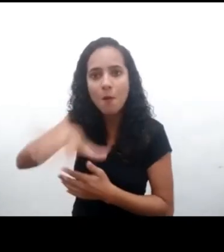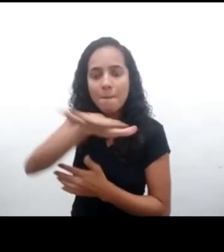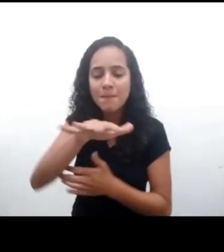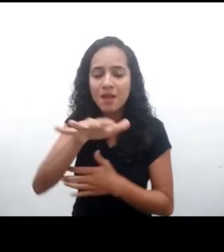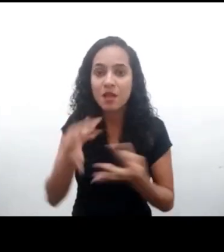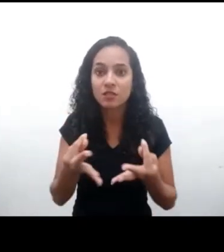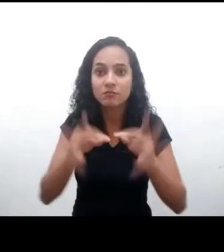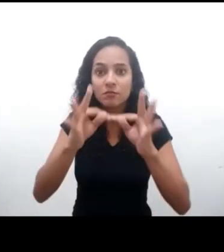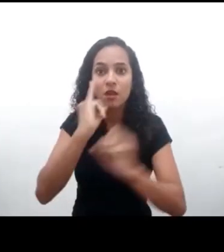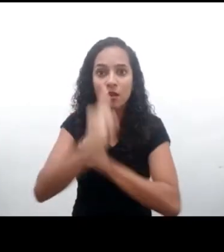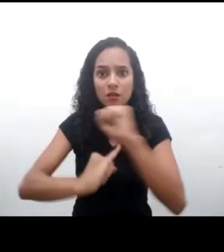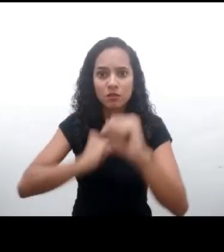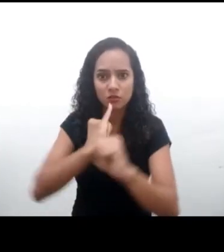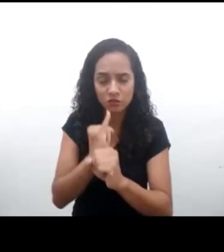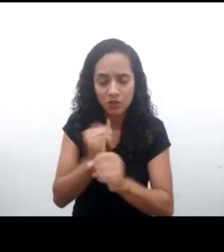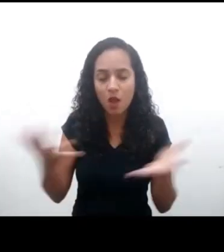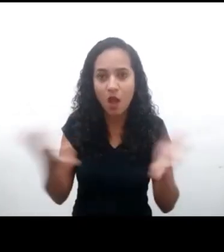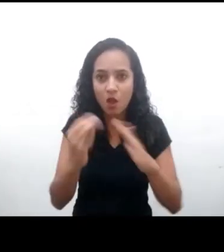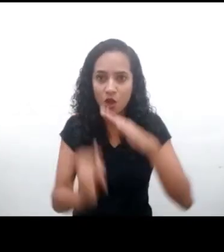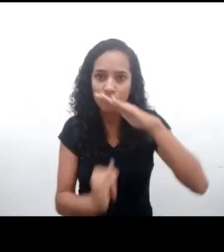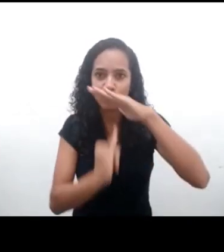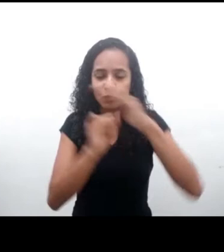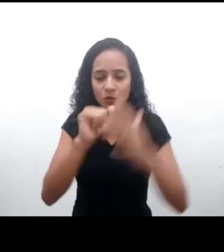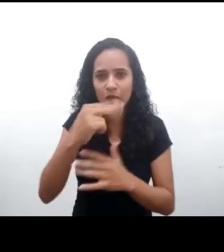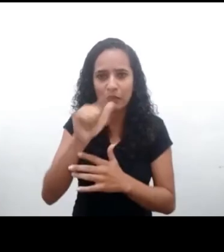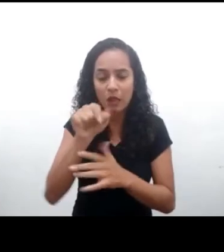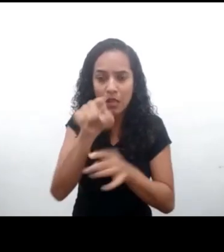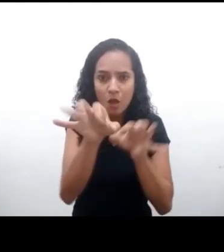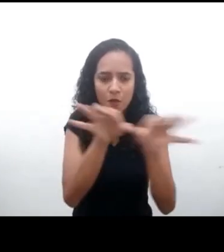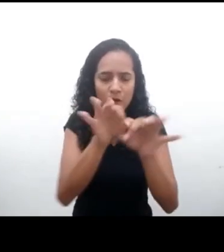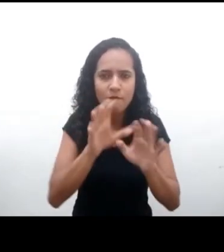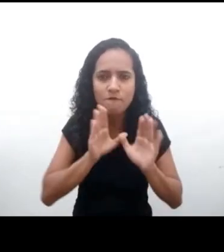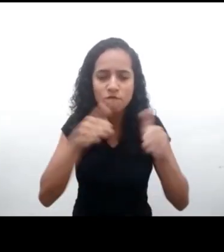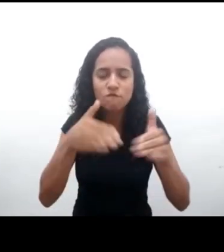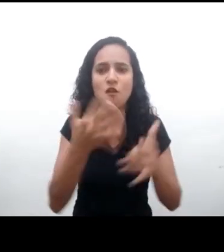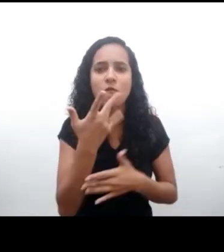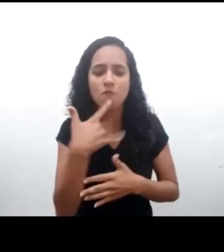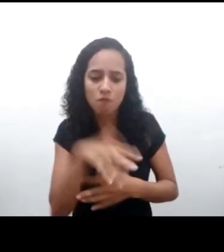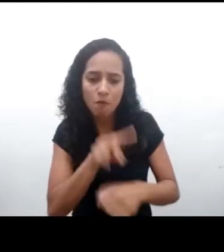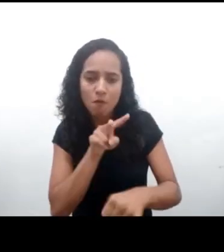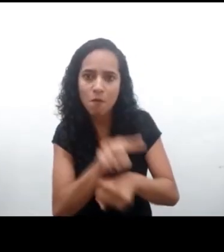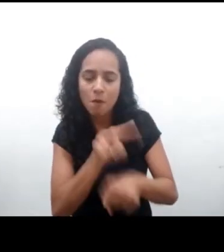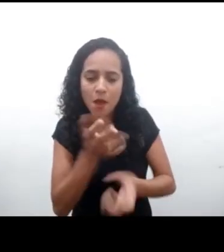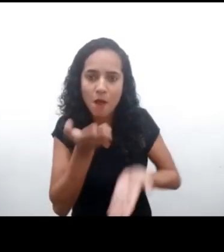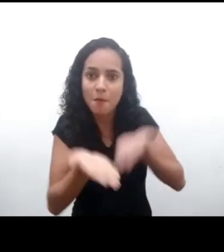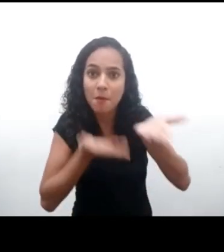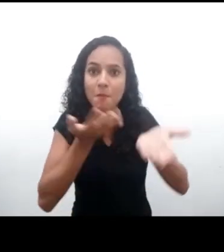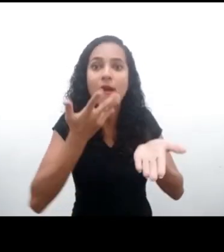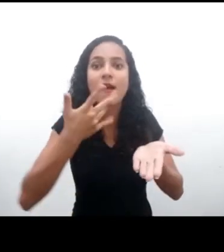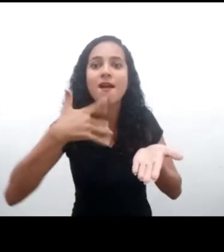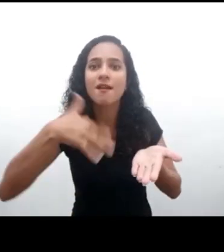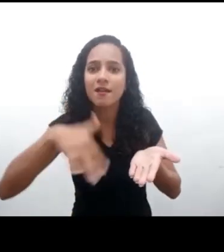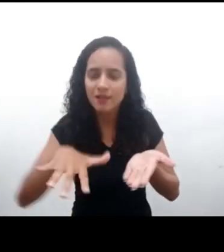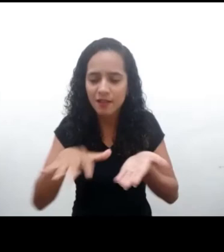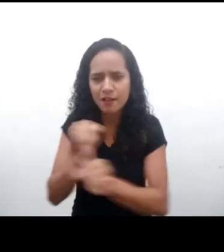Nº 25 en cuanto a los derechos del niño en relación con el ambiente. Estoy hablando en nombre del Instituto Alana, que es